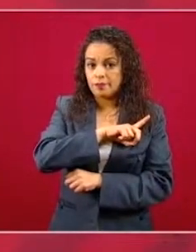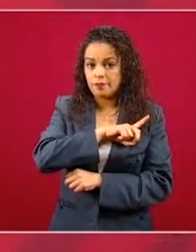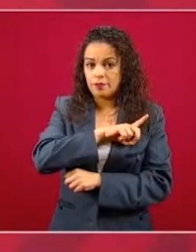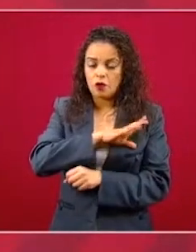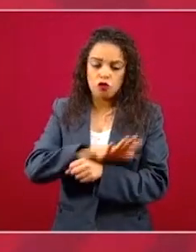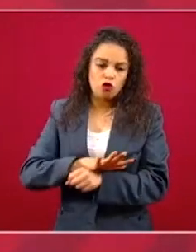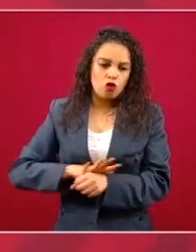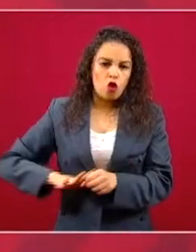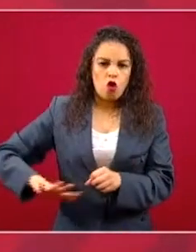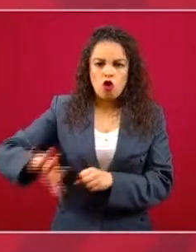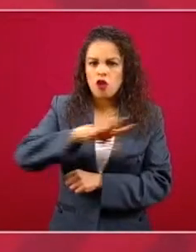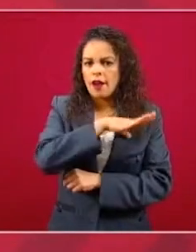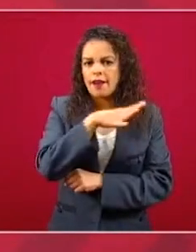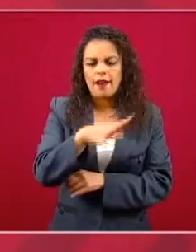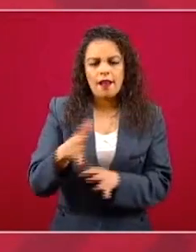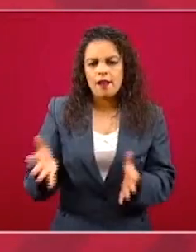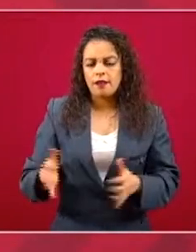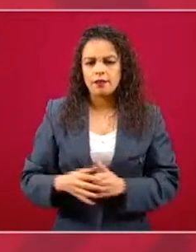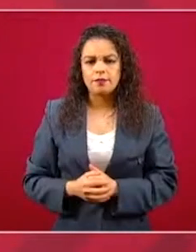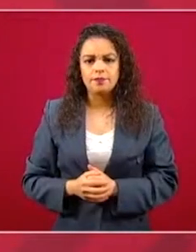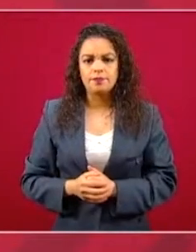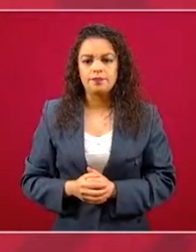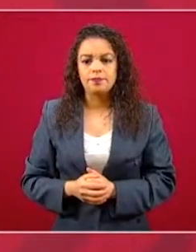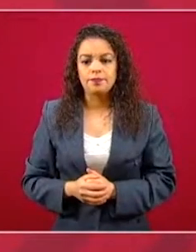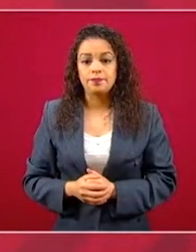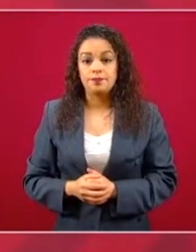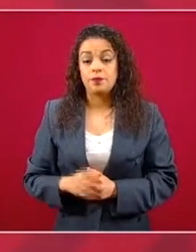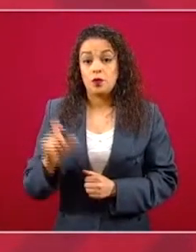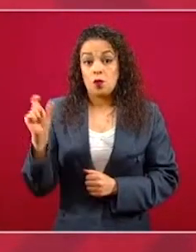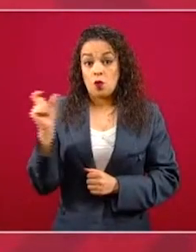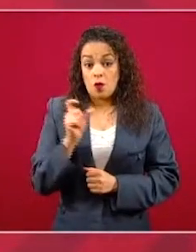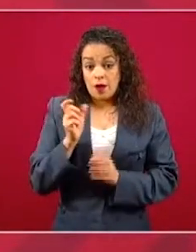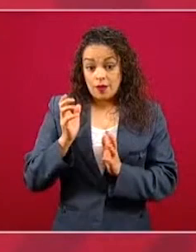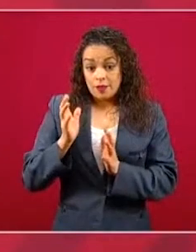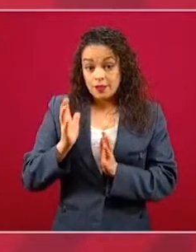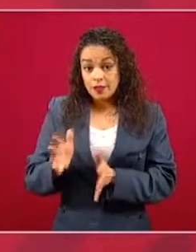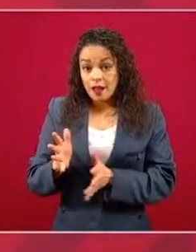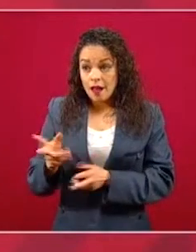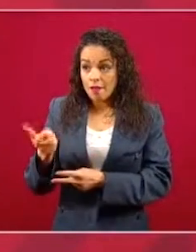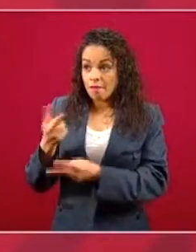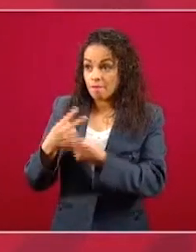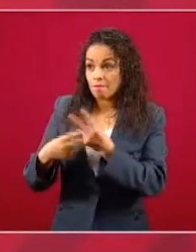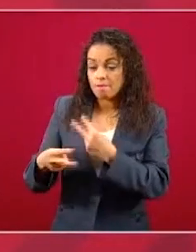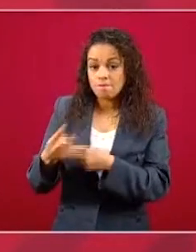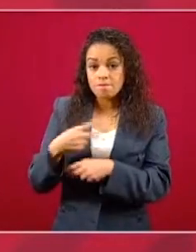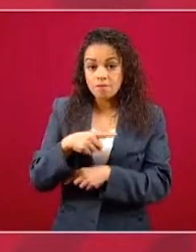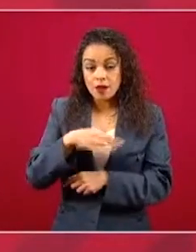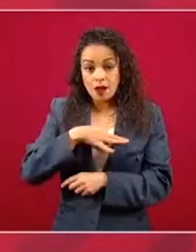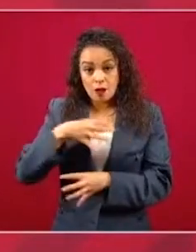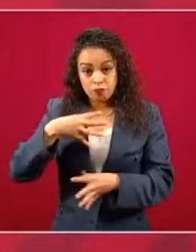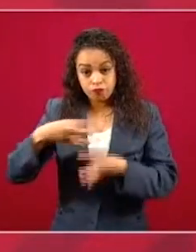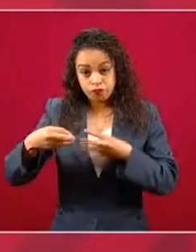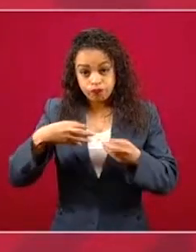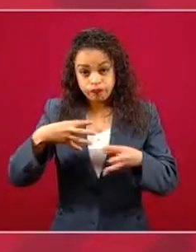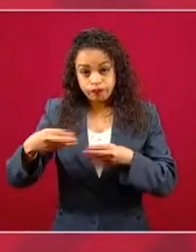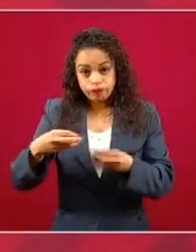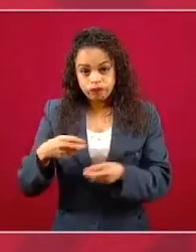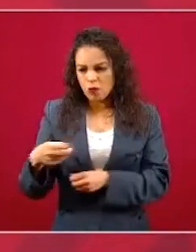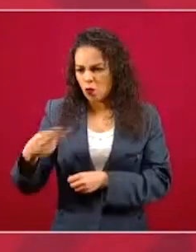Con la llegada de la pandemia, lo que hicimos fue acelerar